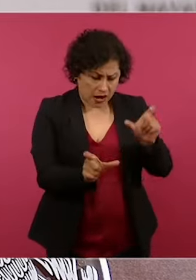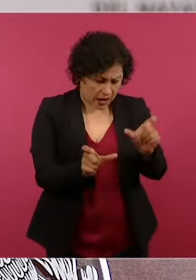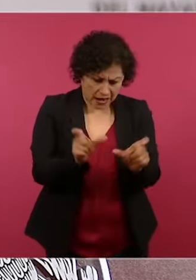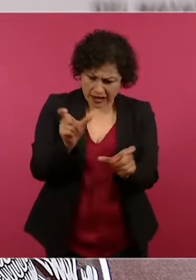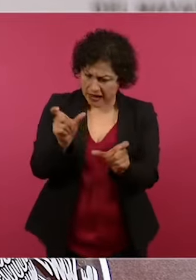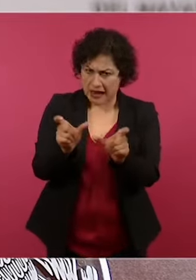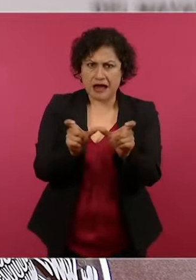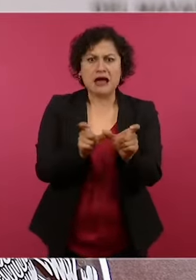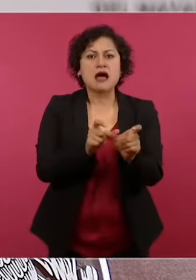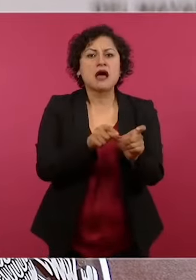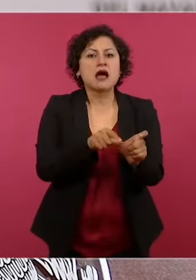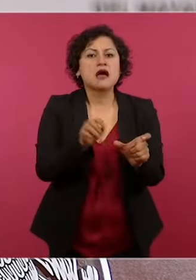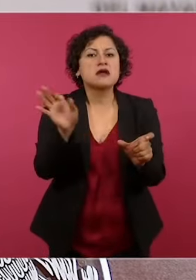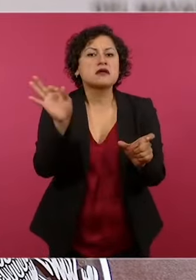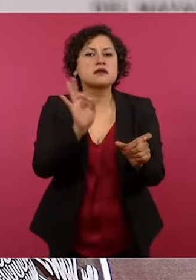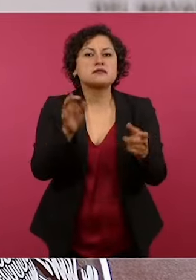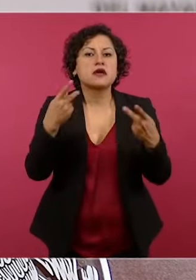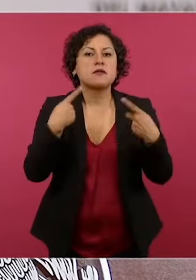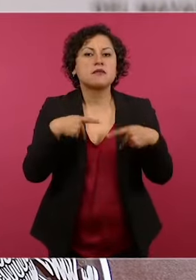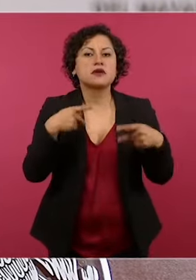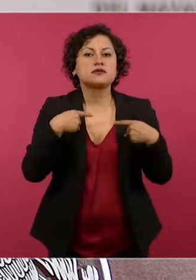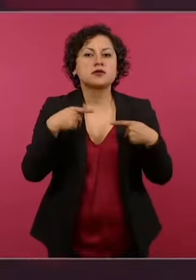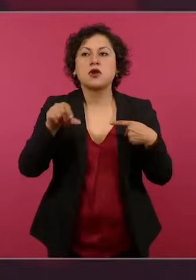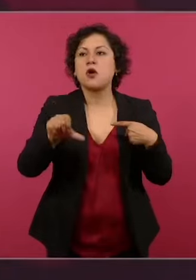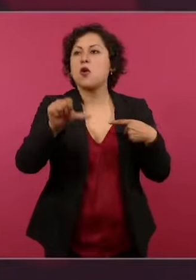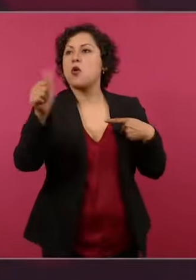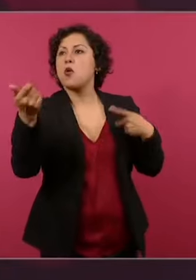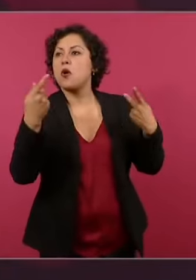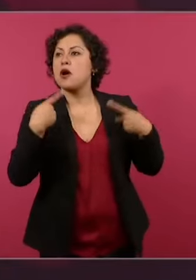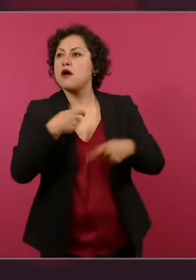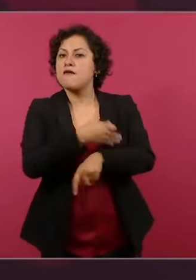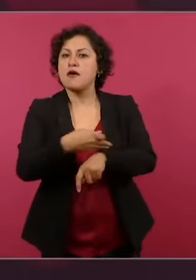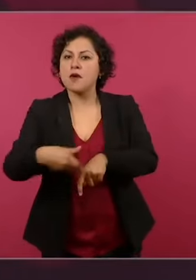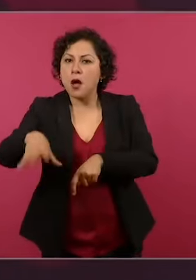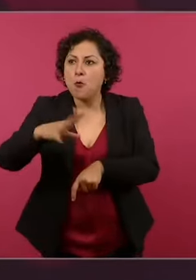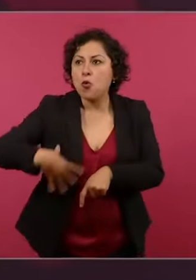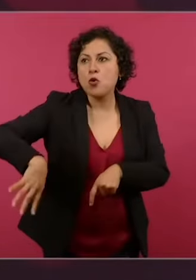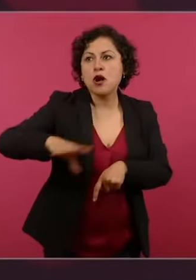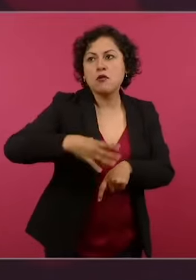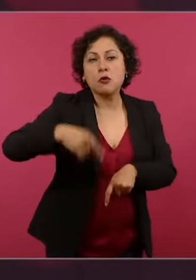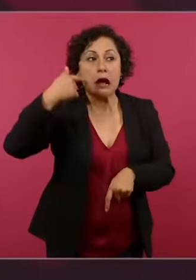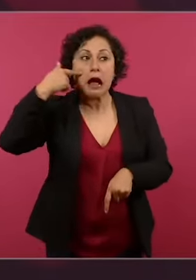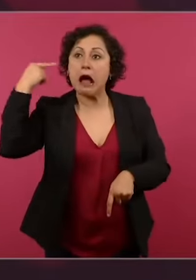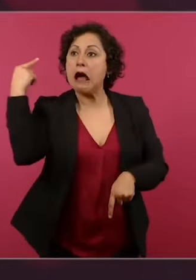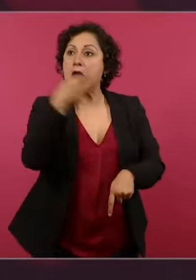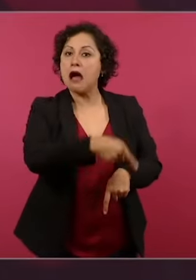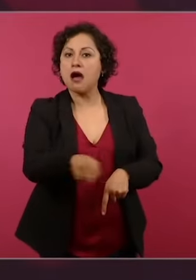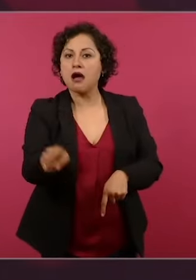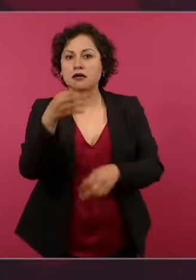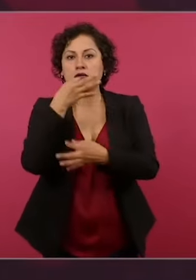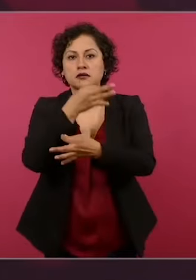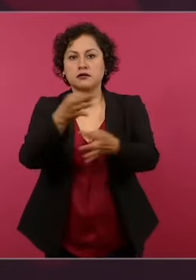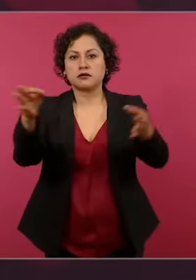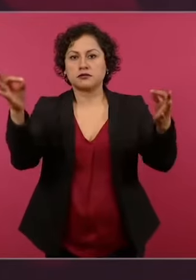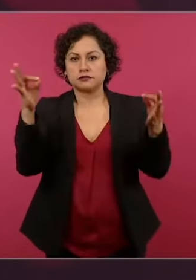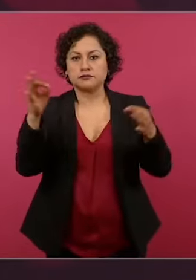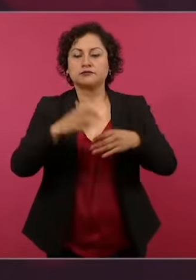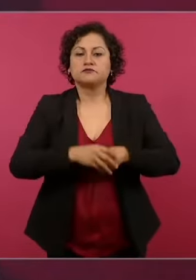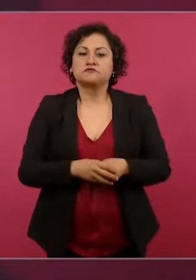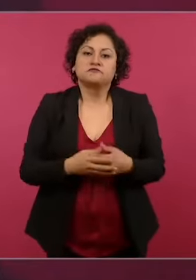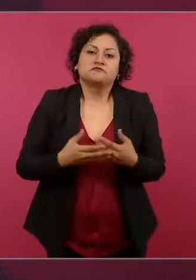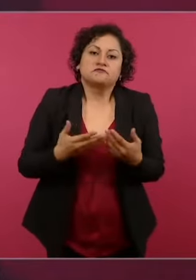que podían estar desaparecidas. Aunque no se trabajó, se buscó trabajar con las